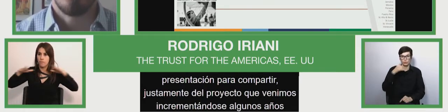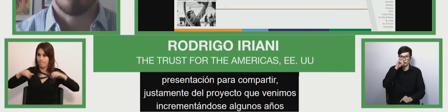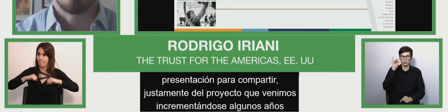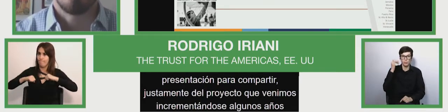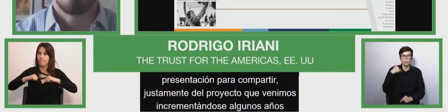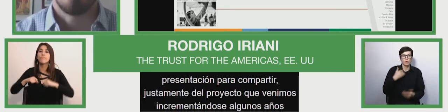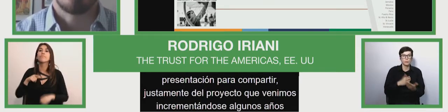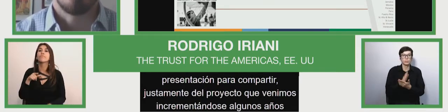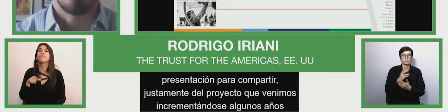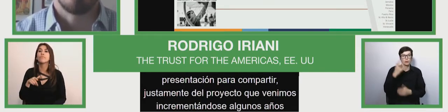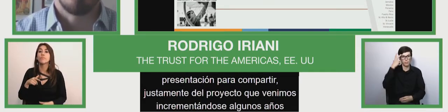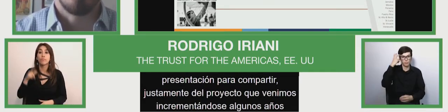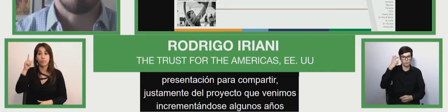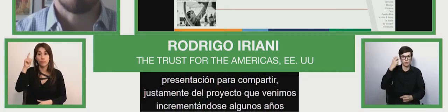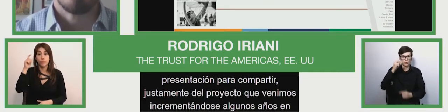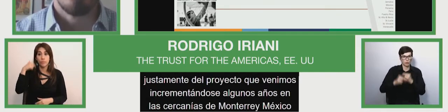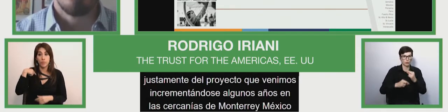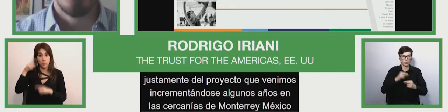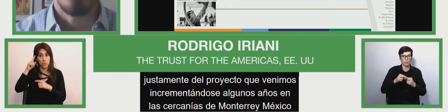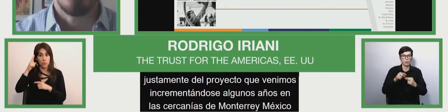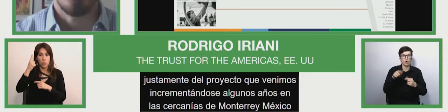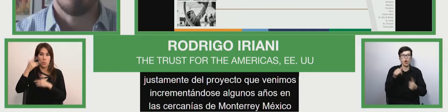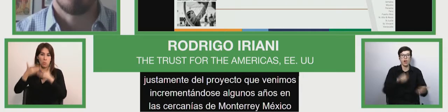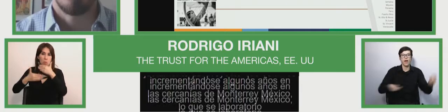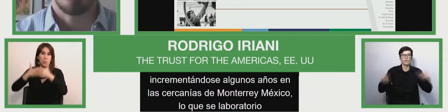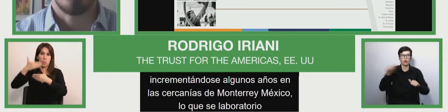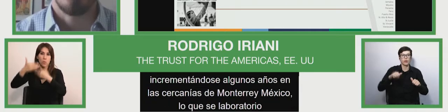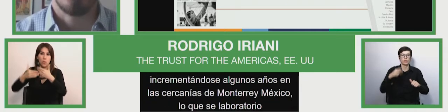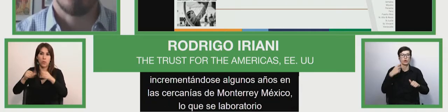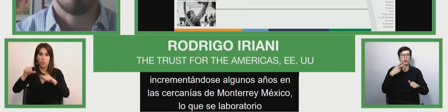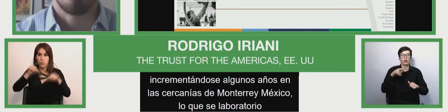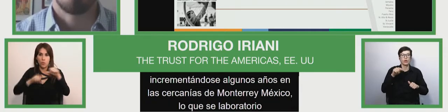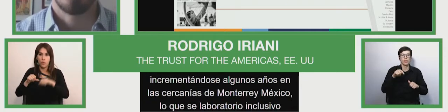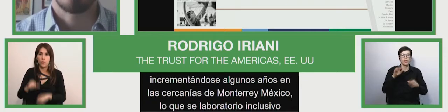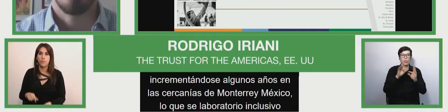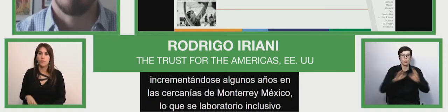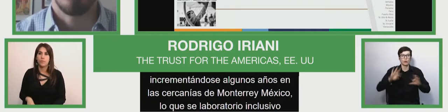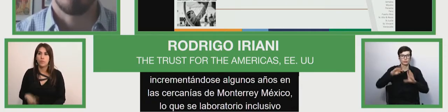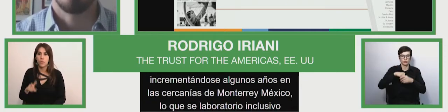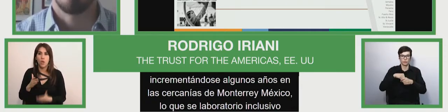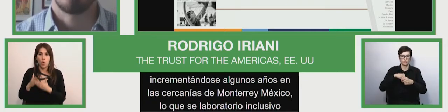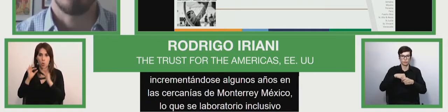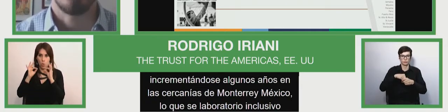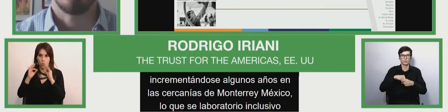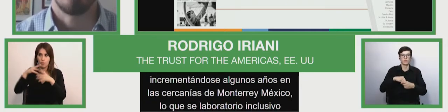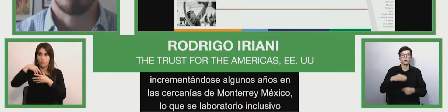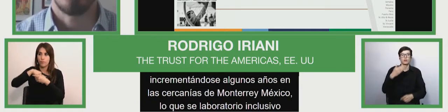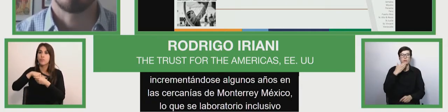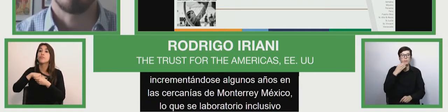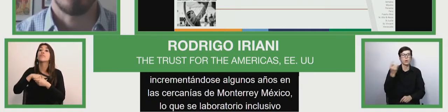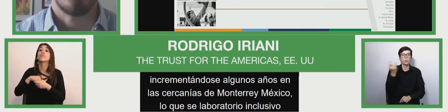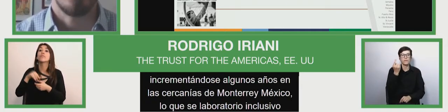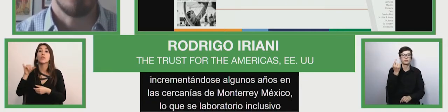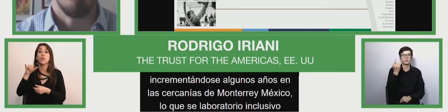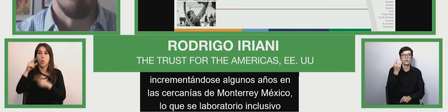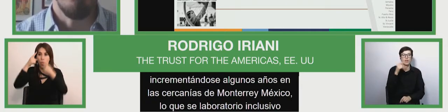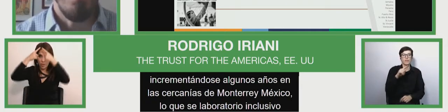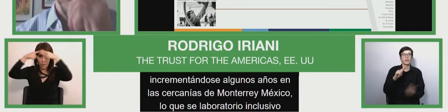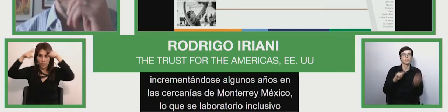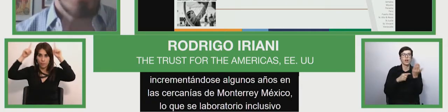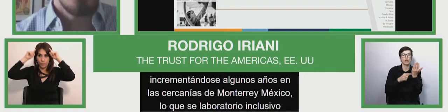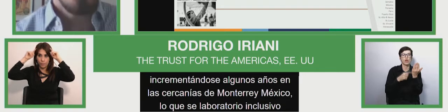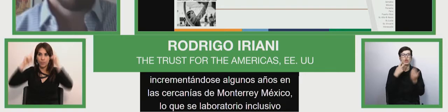lo que es el Laboratorio de Innovación Inclusiva DIA entre The Trust for the Americas y la Universidad Tecnológica Santa Catarina.